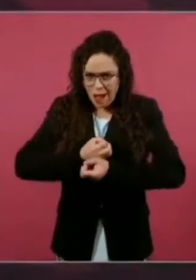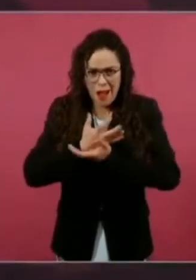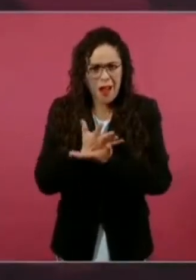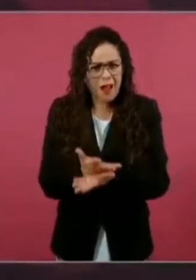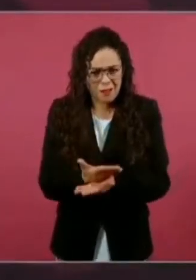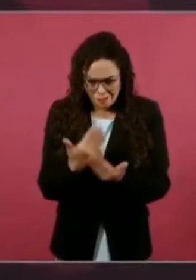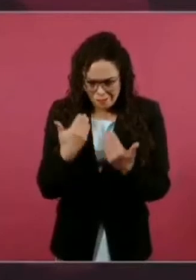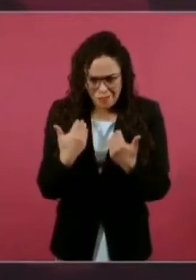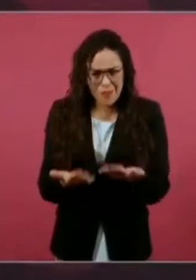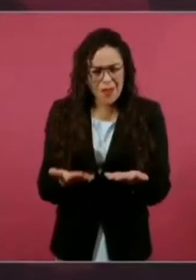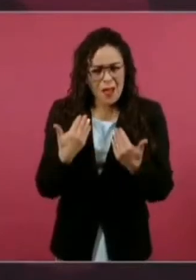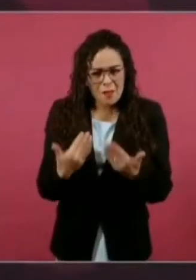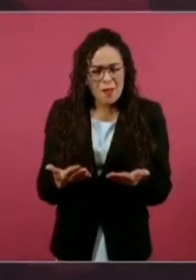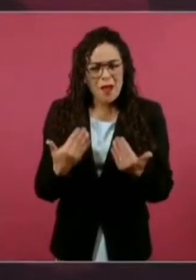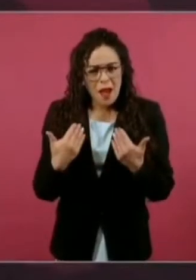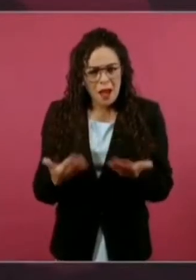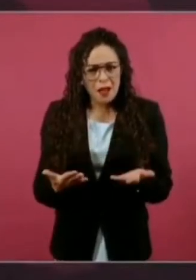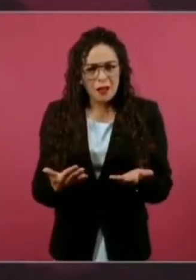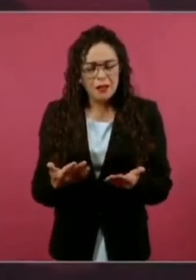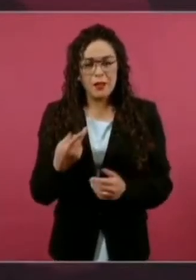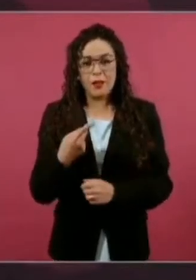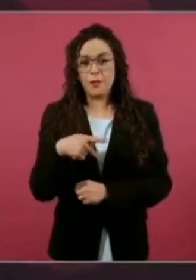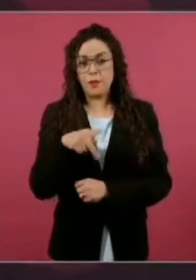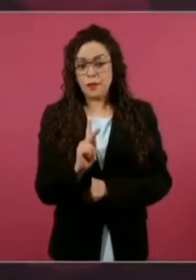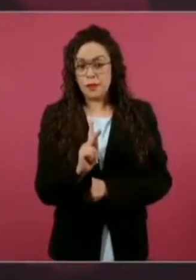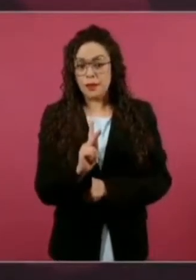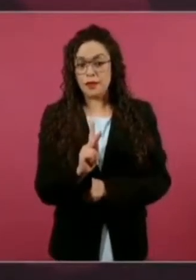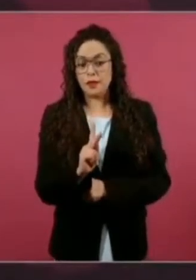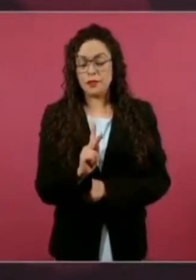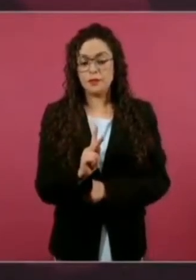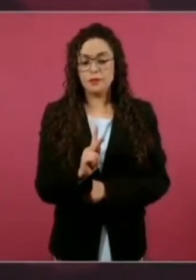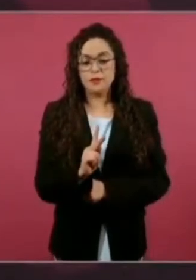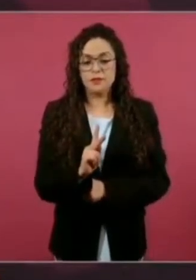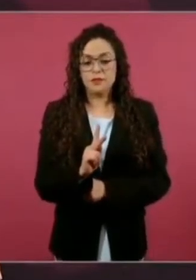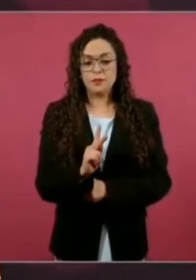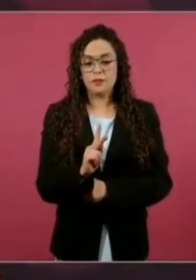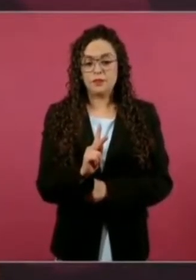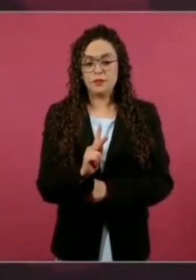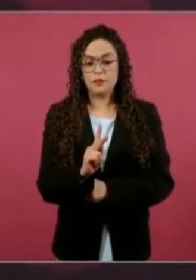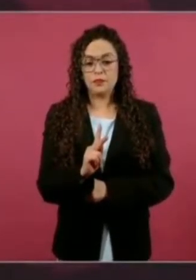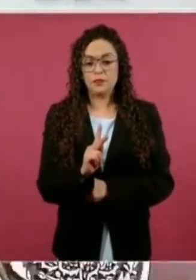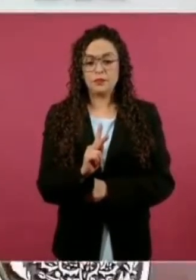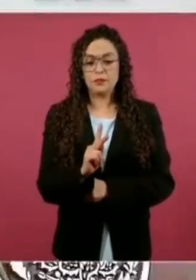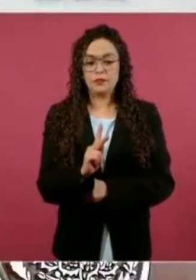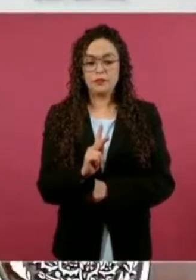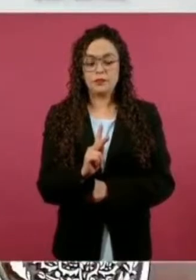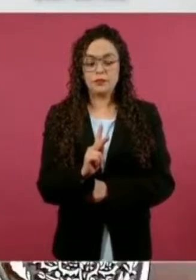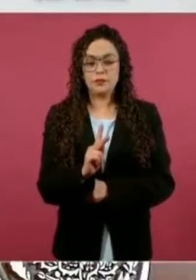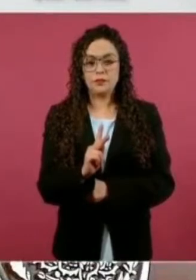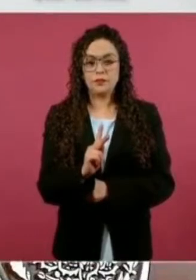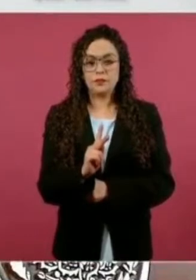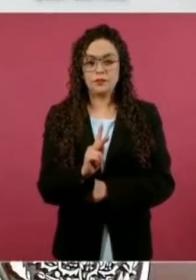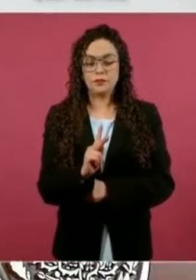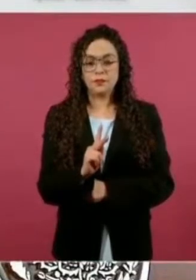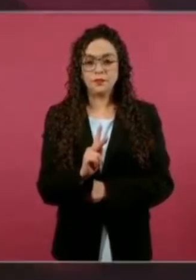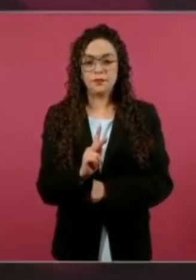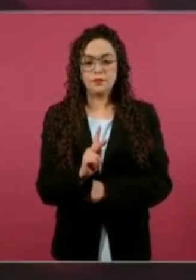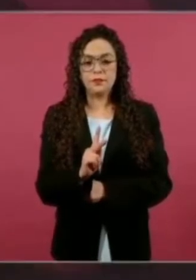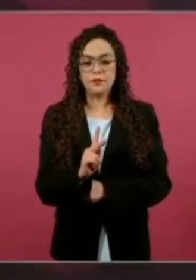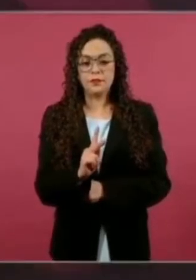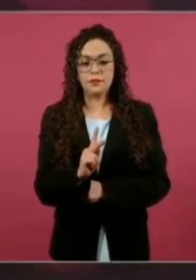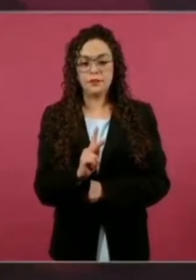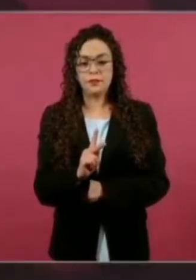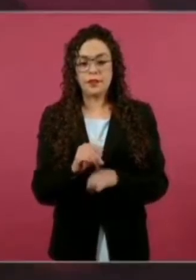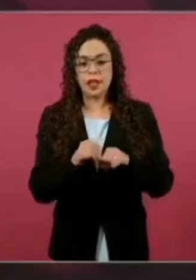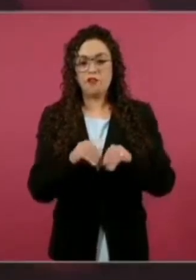información que no se tardó mucho en